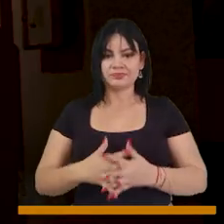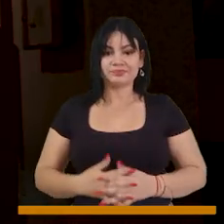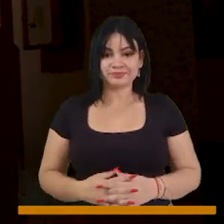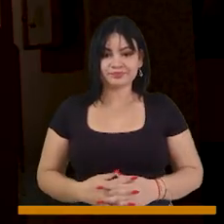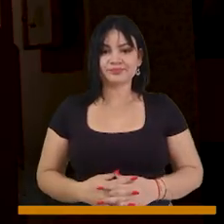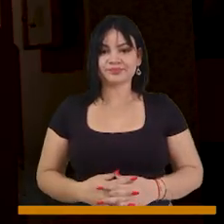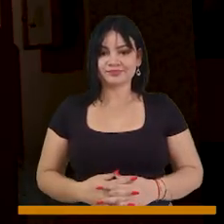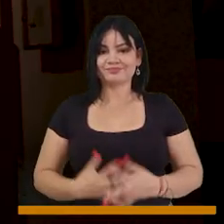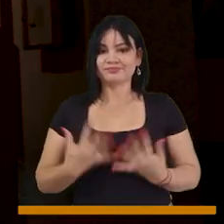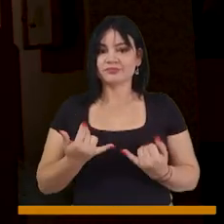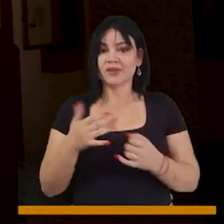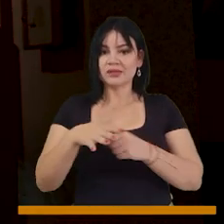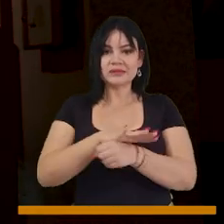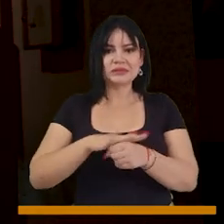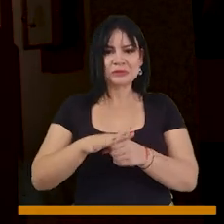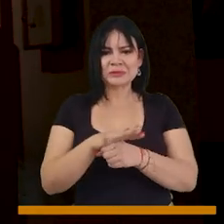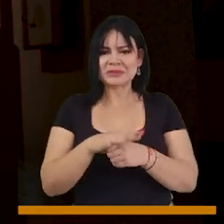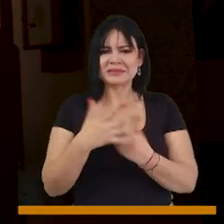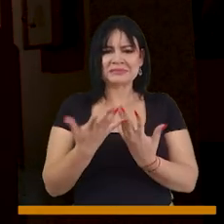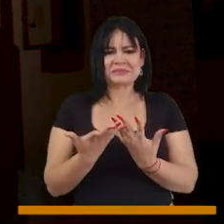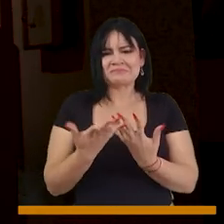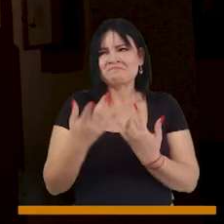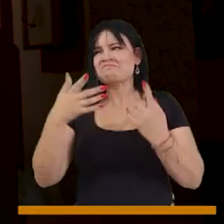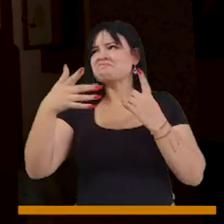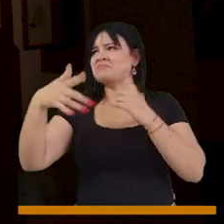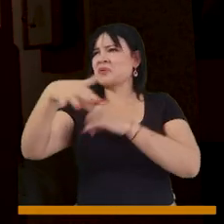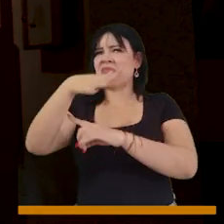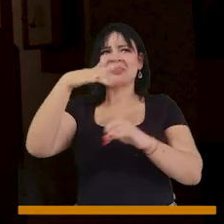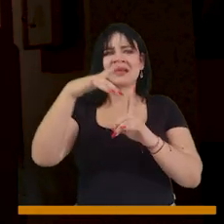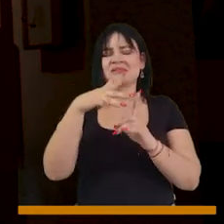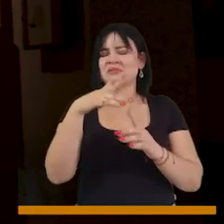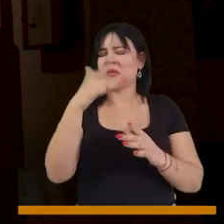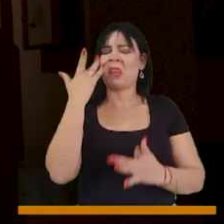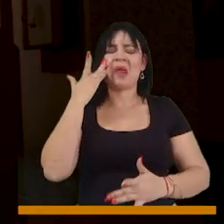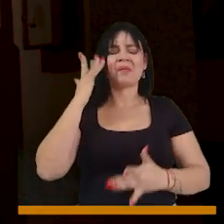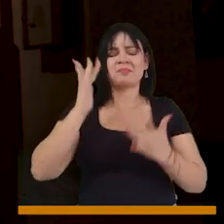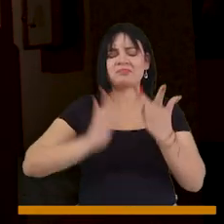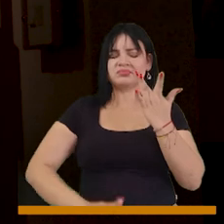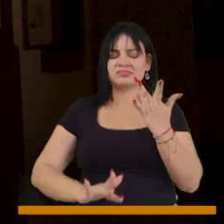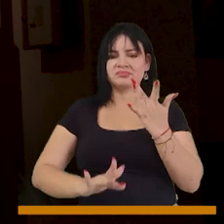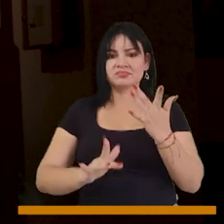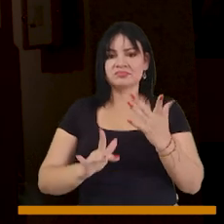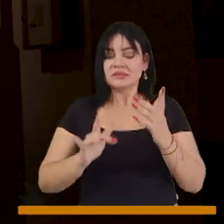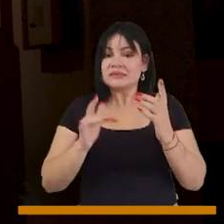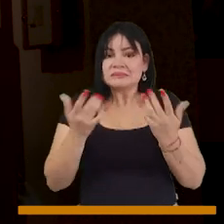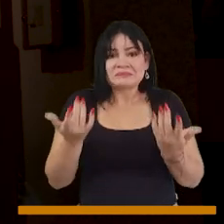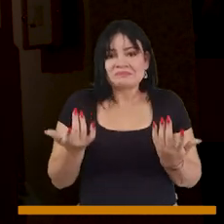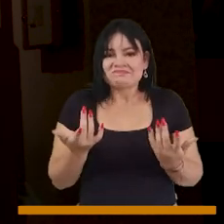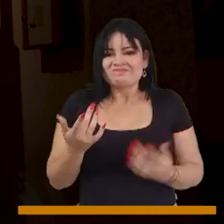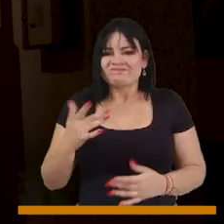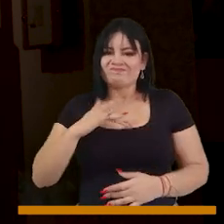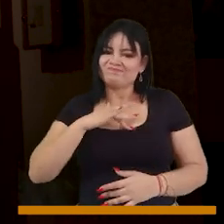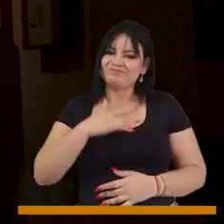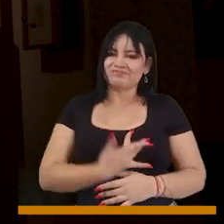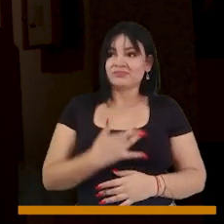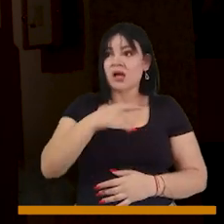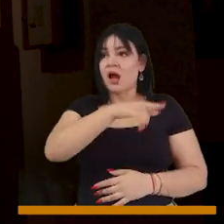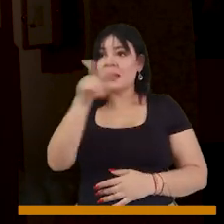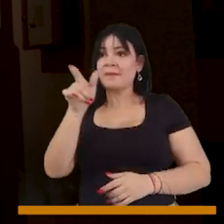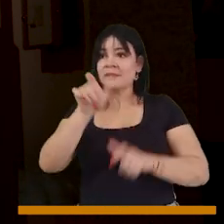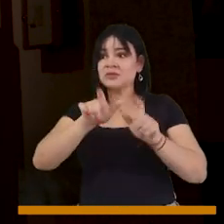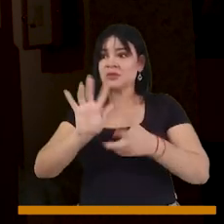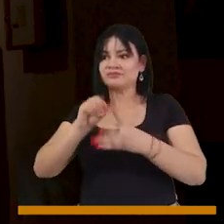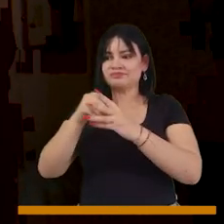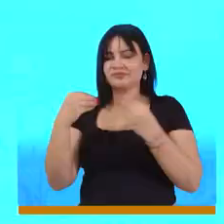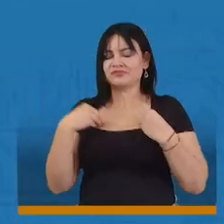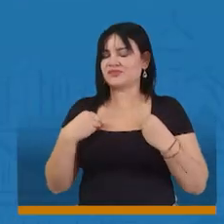Esta situación es una situación totalmente de salida de todo contexto y es incontrolable e insoportable para